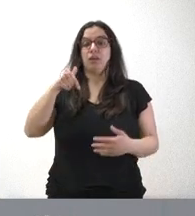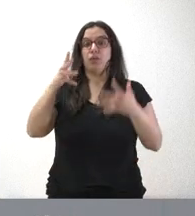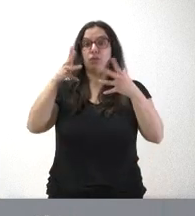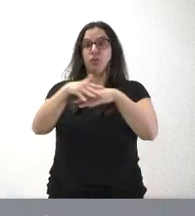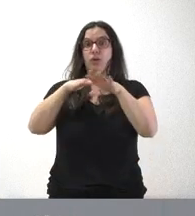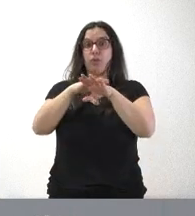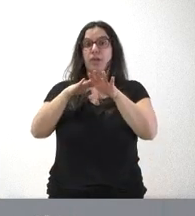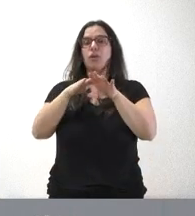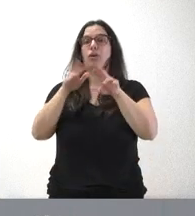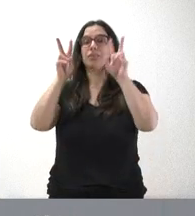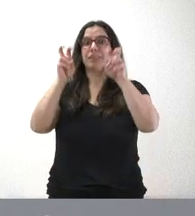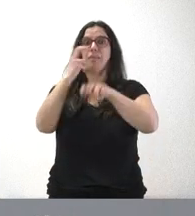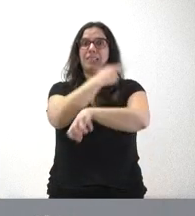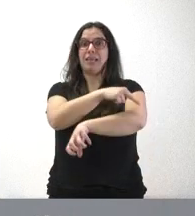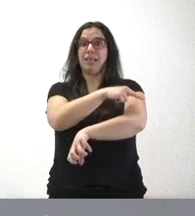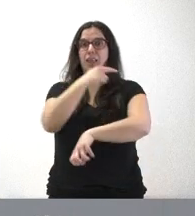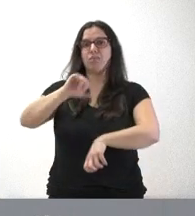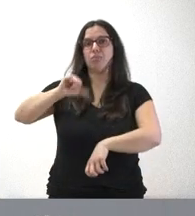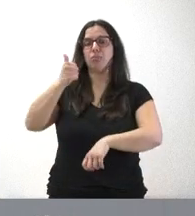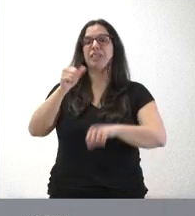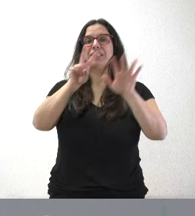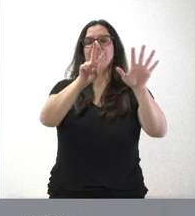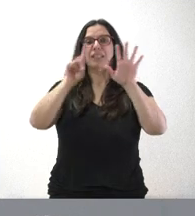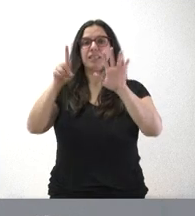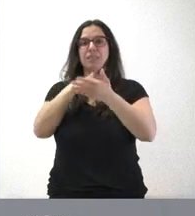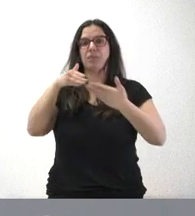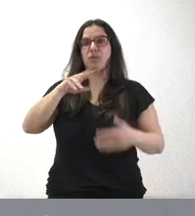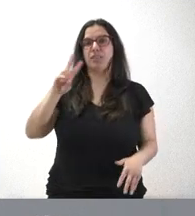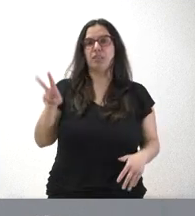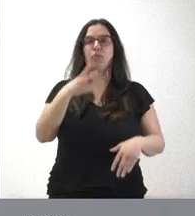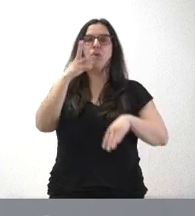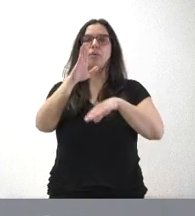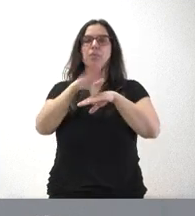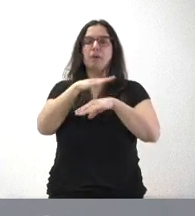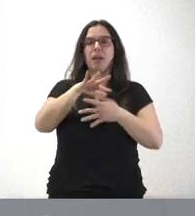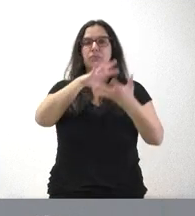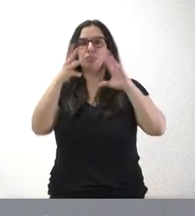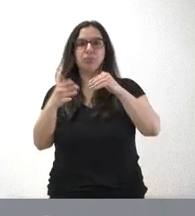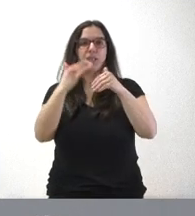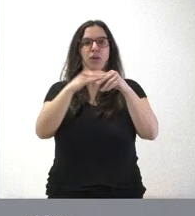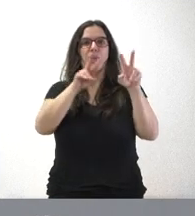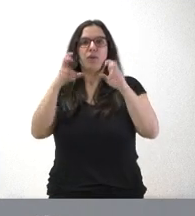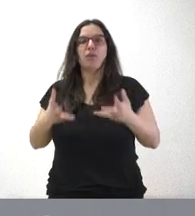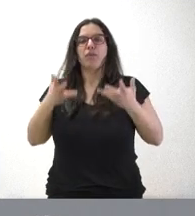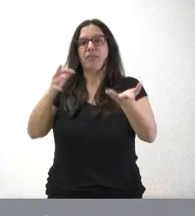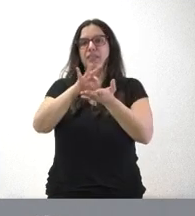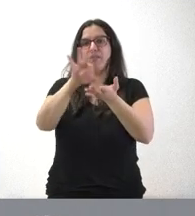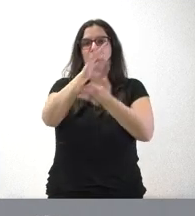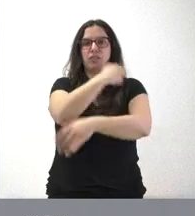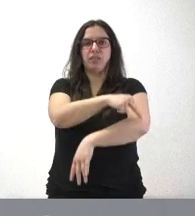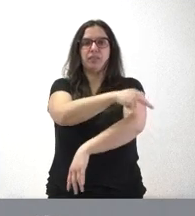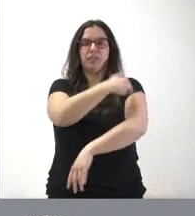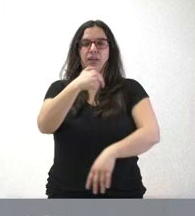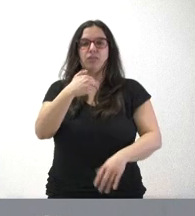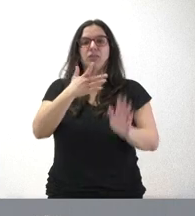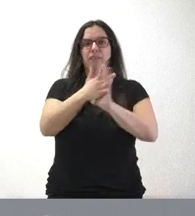recibe 76 millones de euros para implantación, innovación y prestación de servicios sanitarios. Demuestra